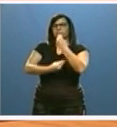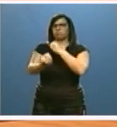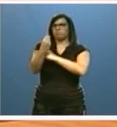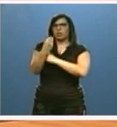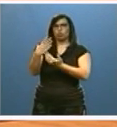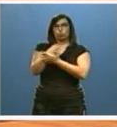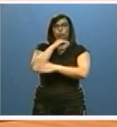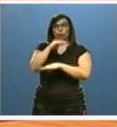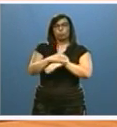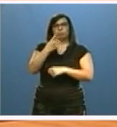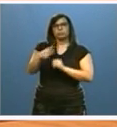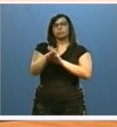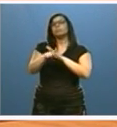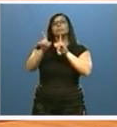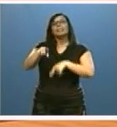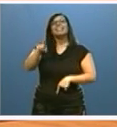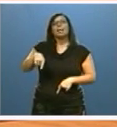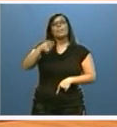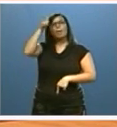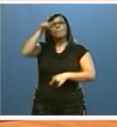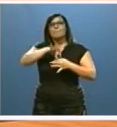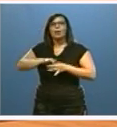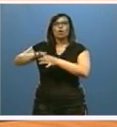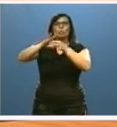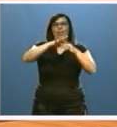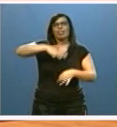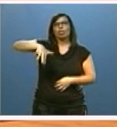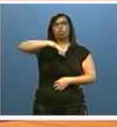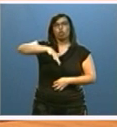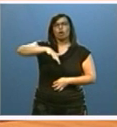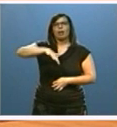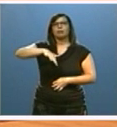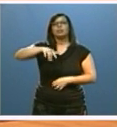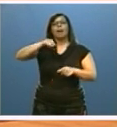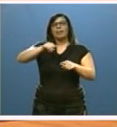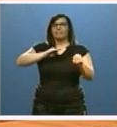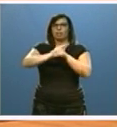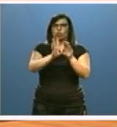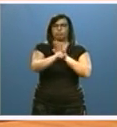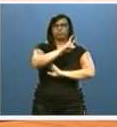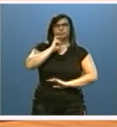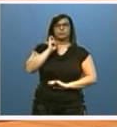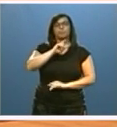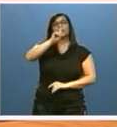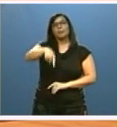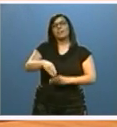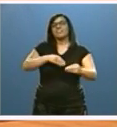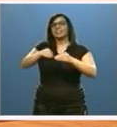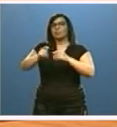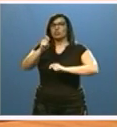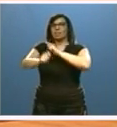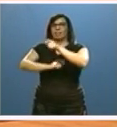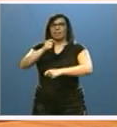La garantía de pervivencia de las mancomunidades de vía y tierra y su financiación. La flexibilización de la cartera común de